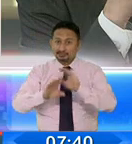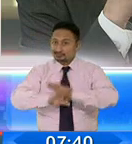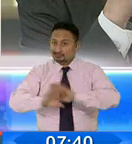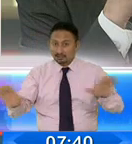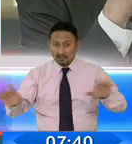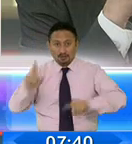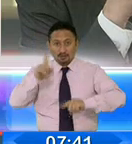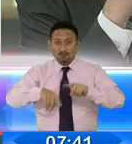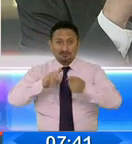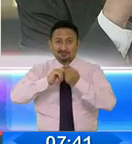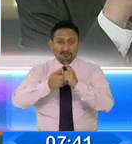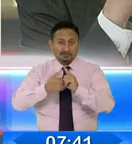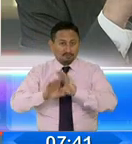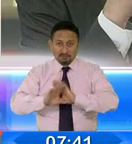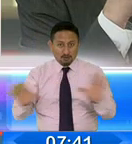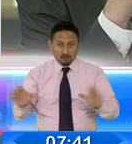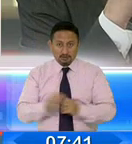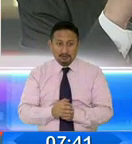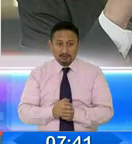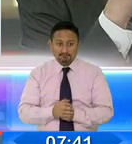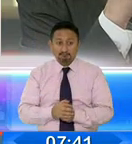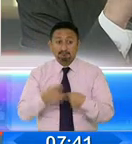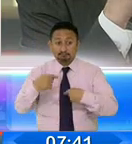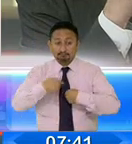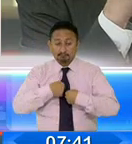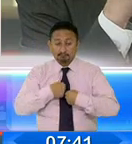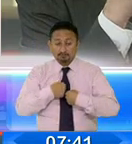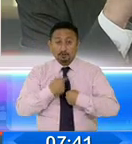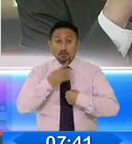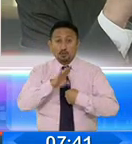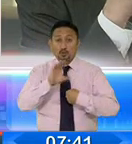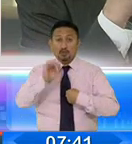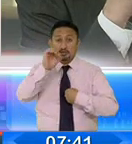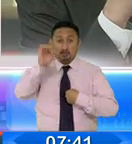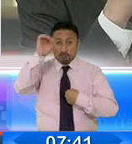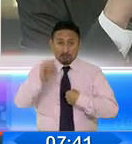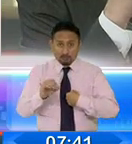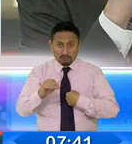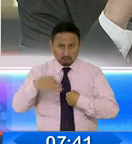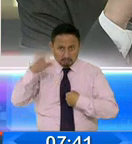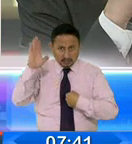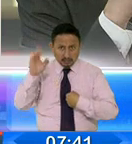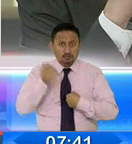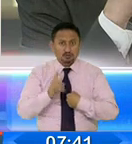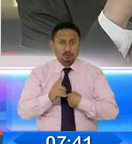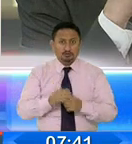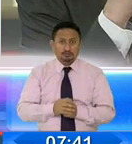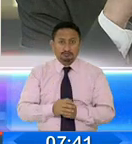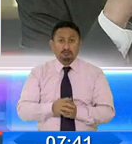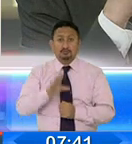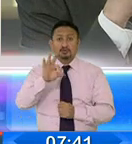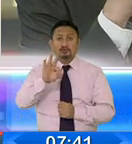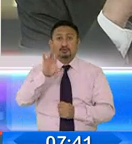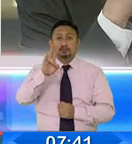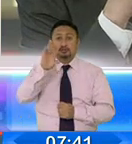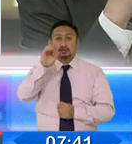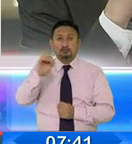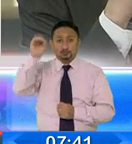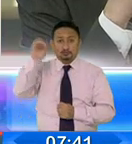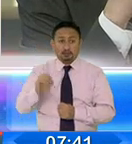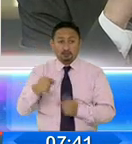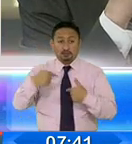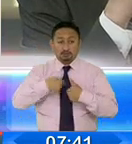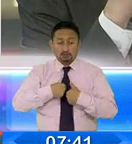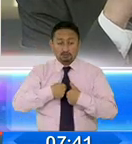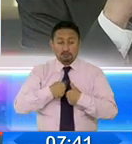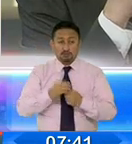cambia, ya no se puede modificar. Y nosotros no es que pasamos del 40% del universo de votos. El 97%, cuando estuvo en